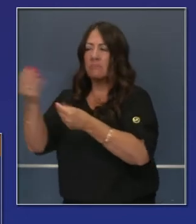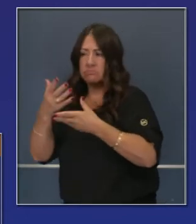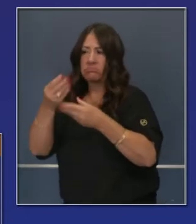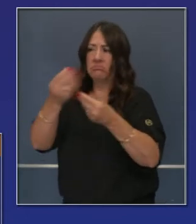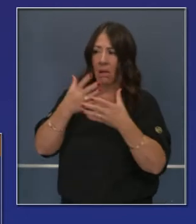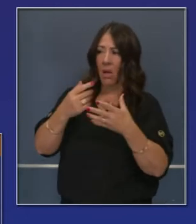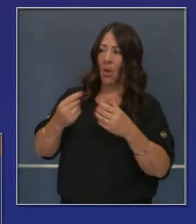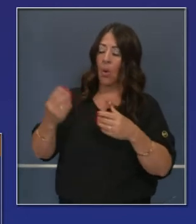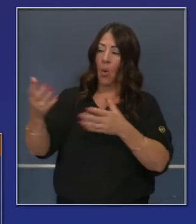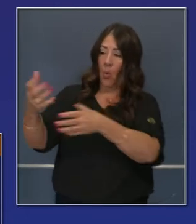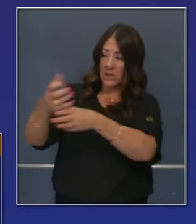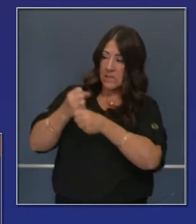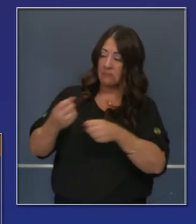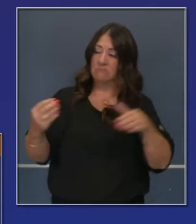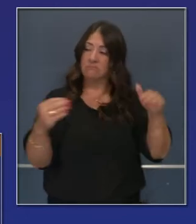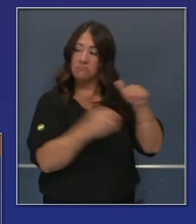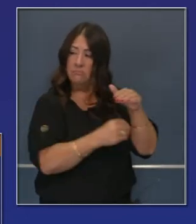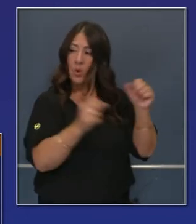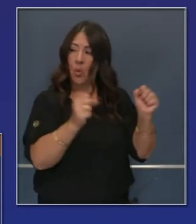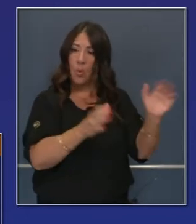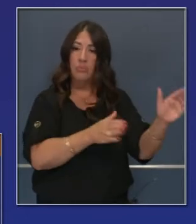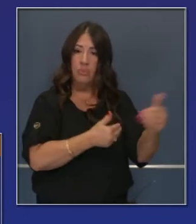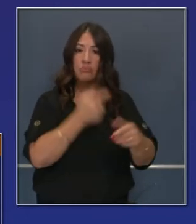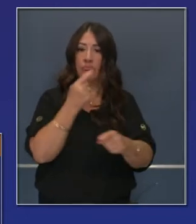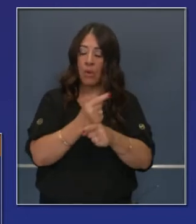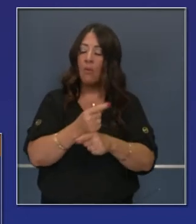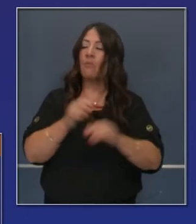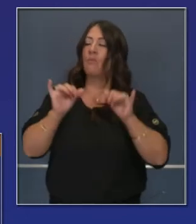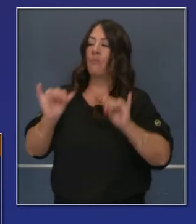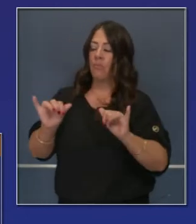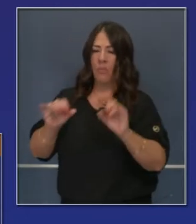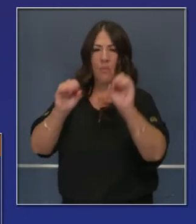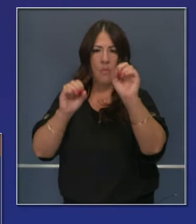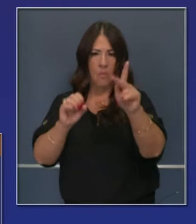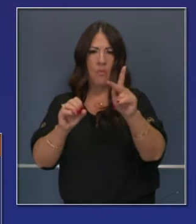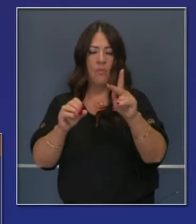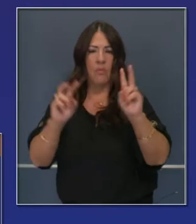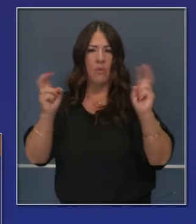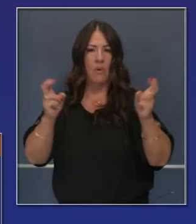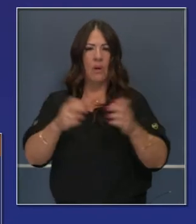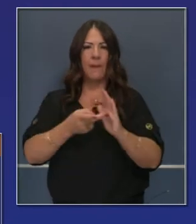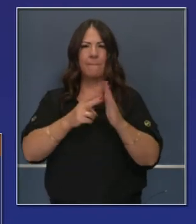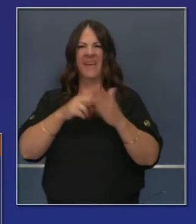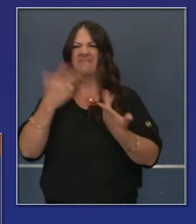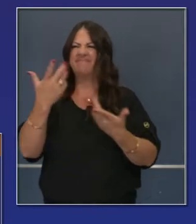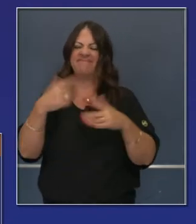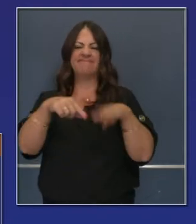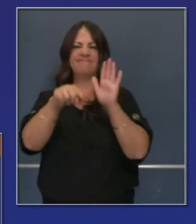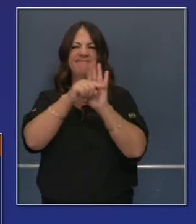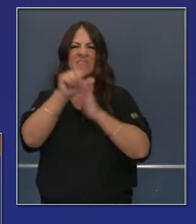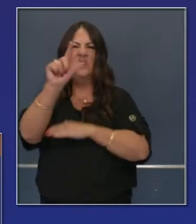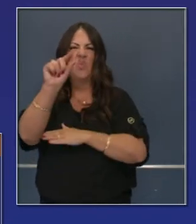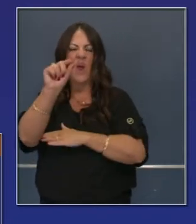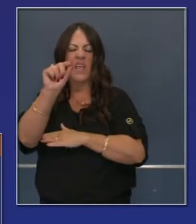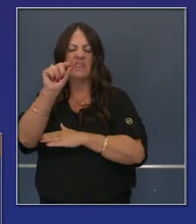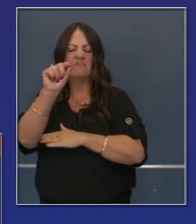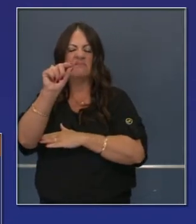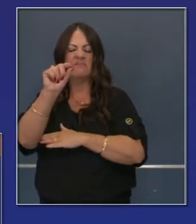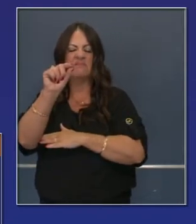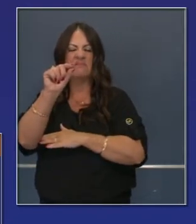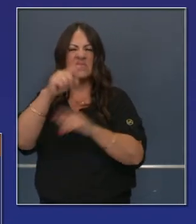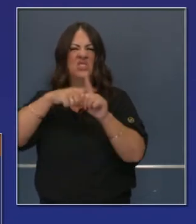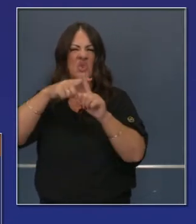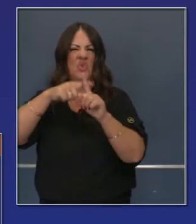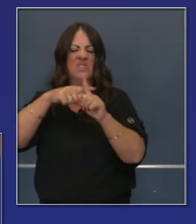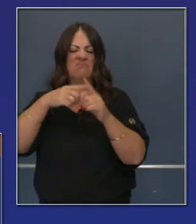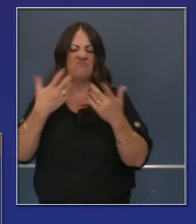de distribución y estrategias diferentes. Estos son dos ejemplos. Almacenamiento ultra frío, o sea, 20 grados